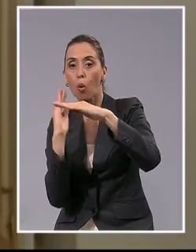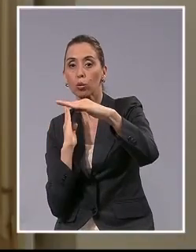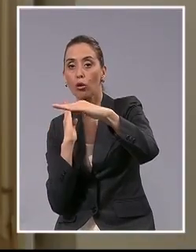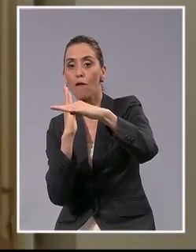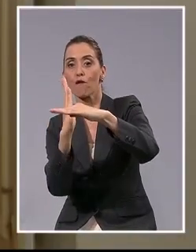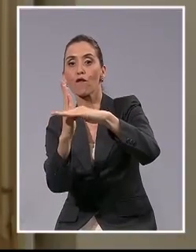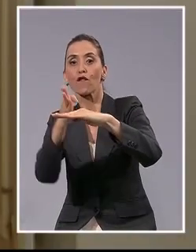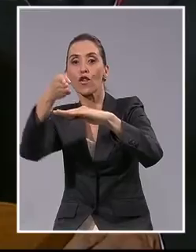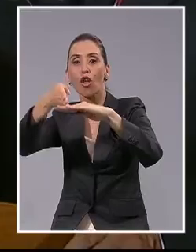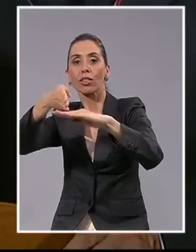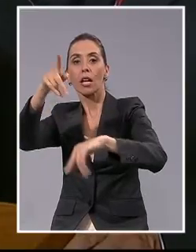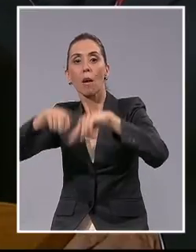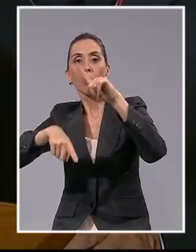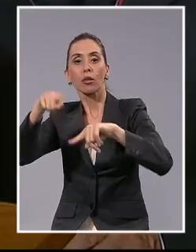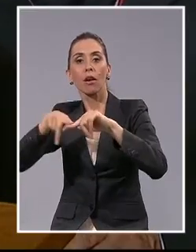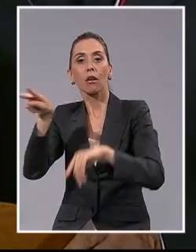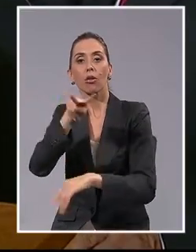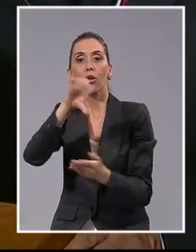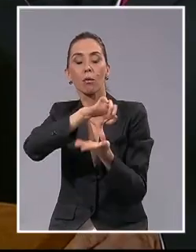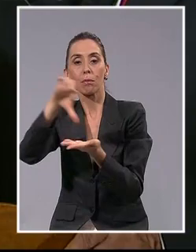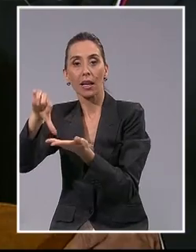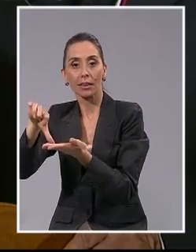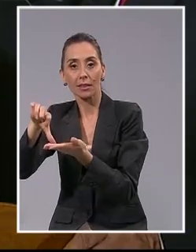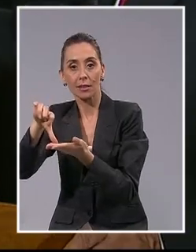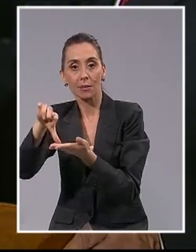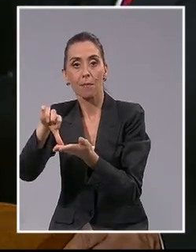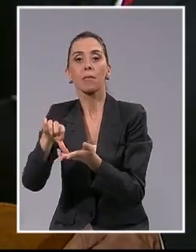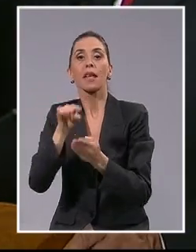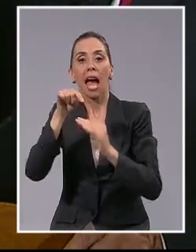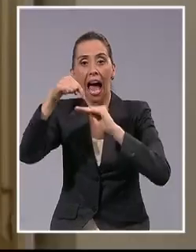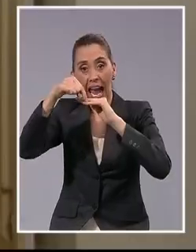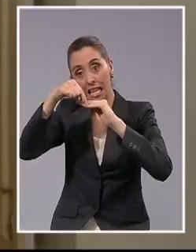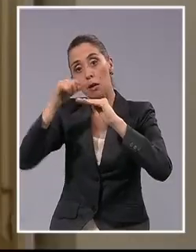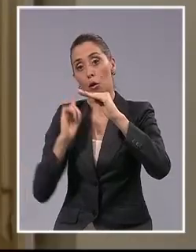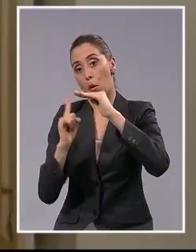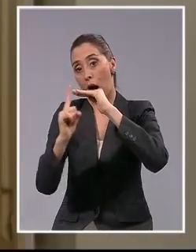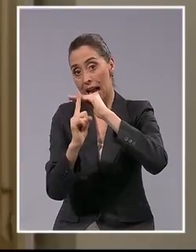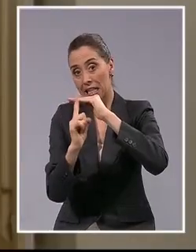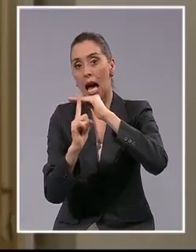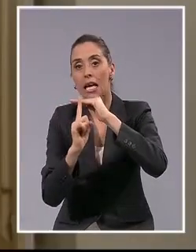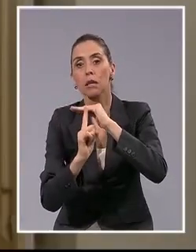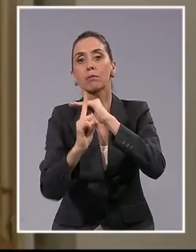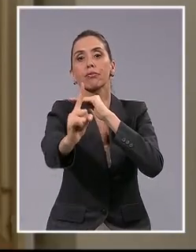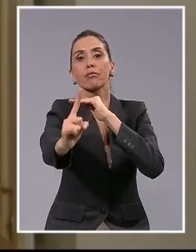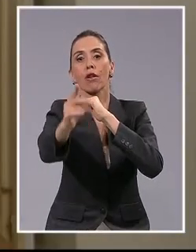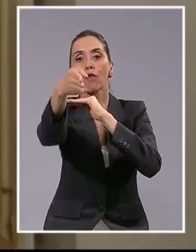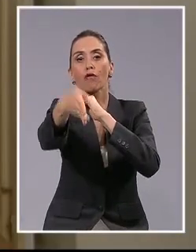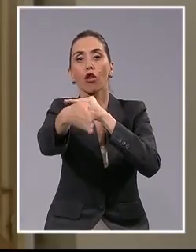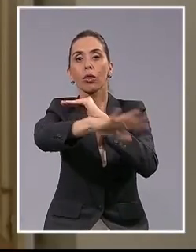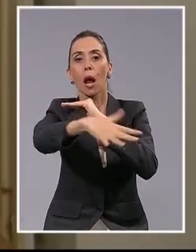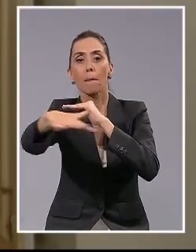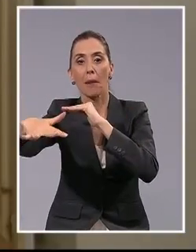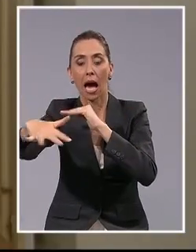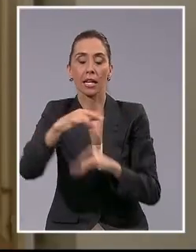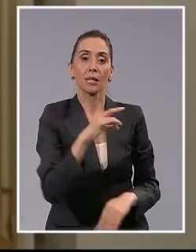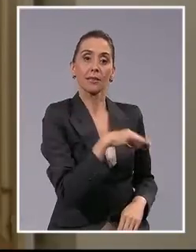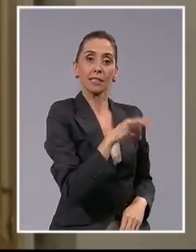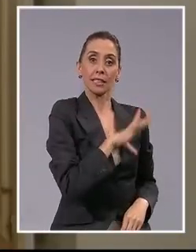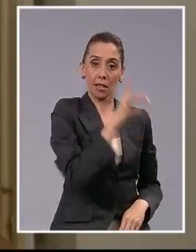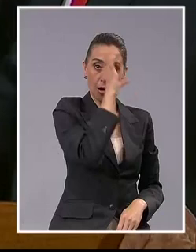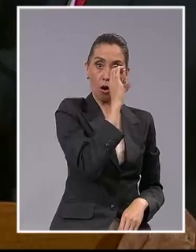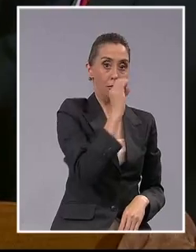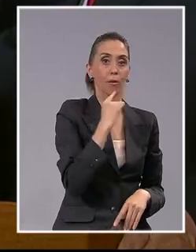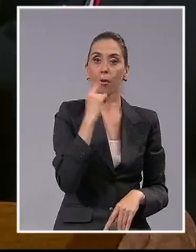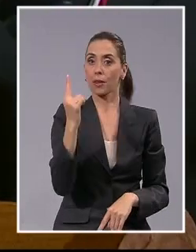entre ambos países y en consecuencia al inicio de la frontera marítima. La posición chilena sostenía